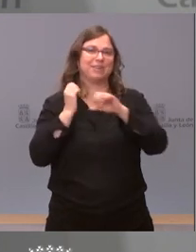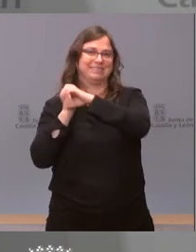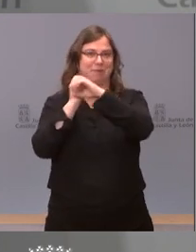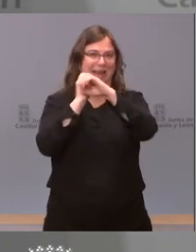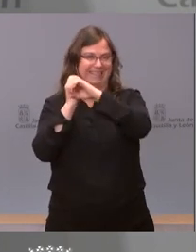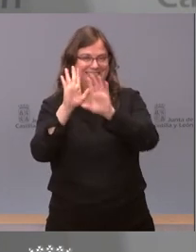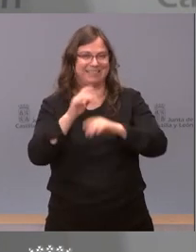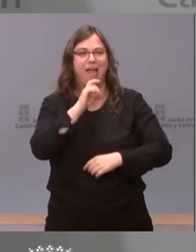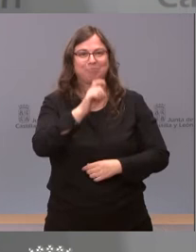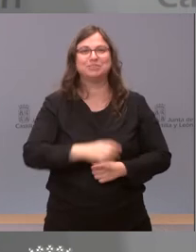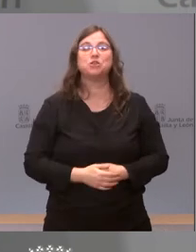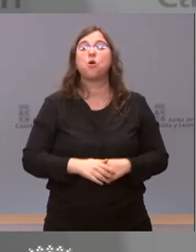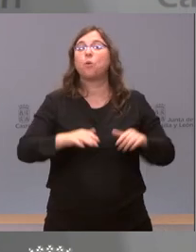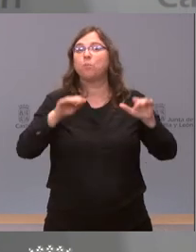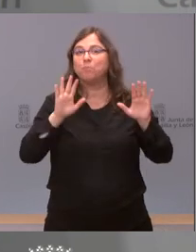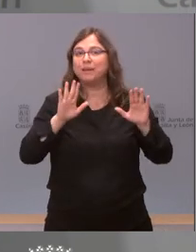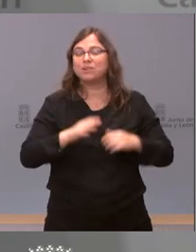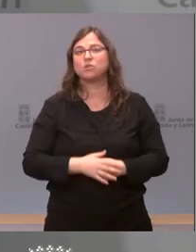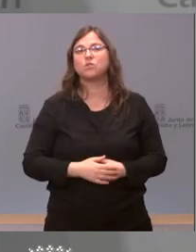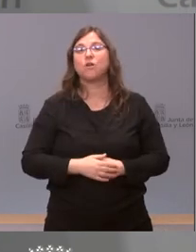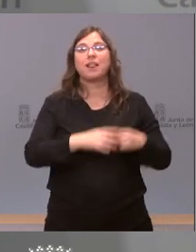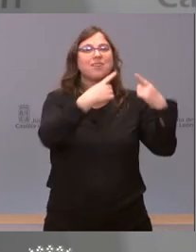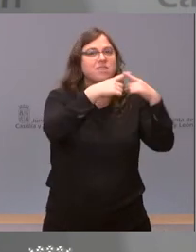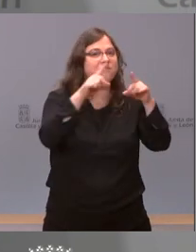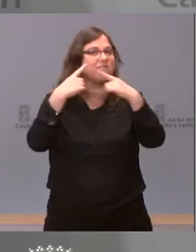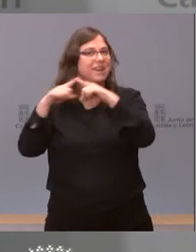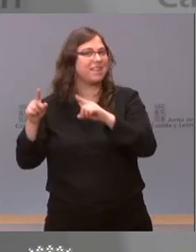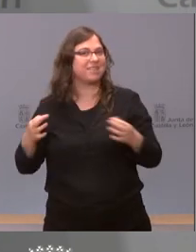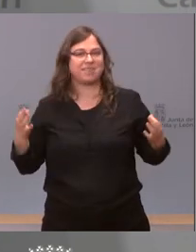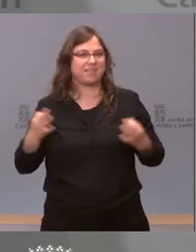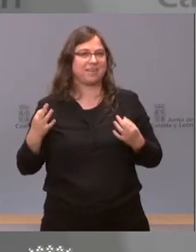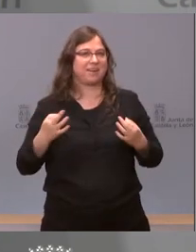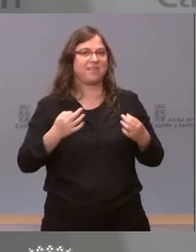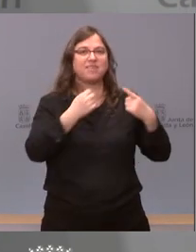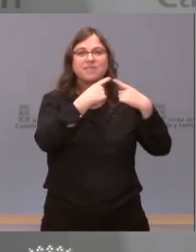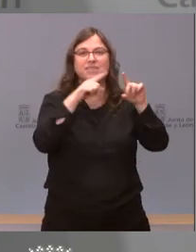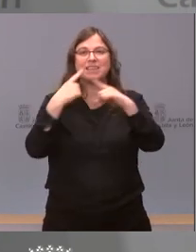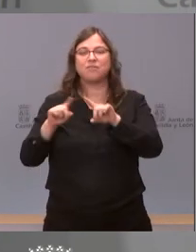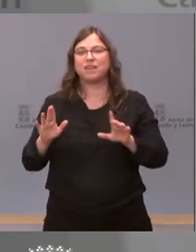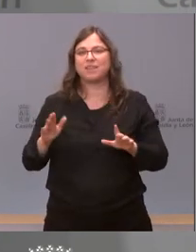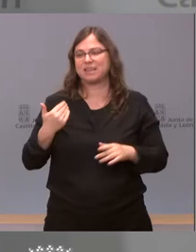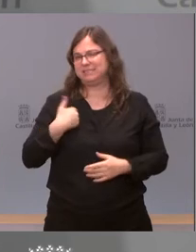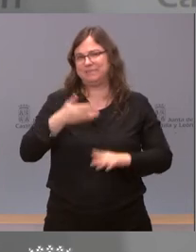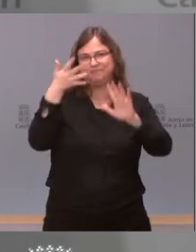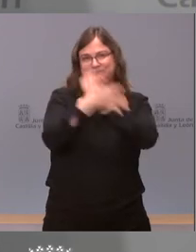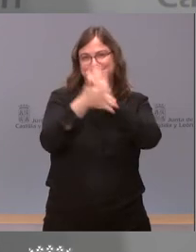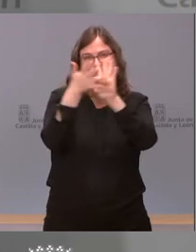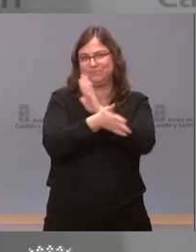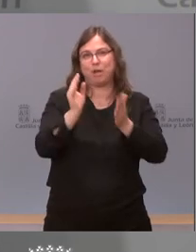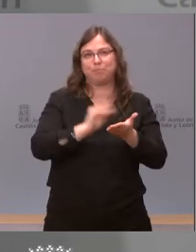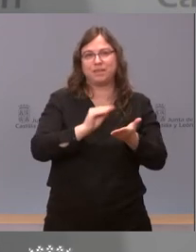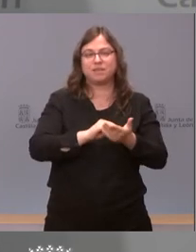pero sobre las diferencias hemos comentado esto ya en varias ocasiones